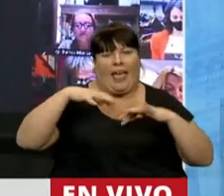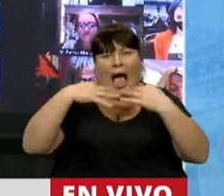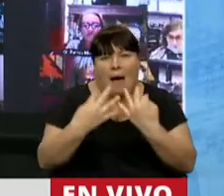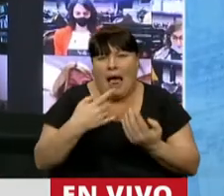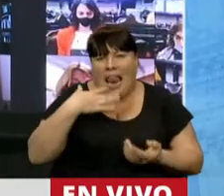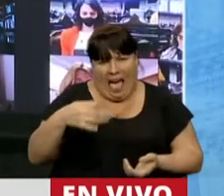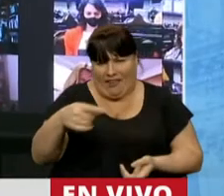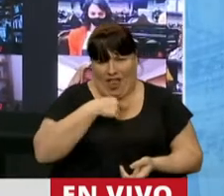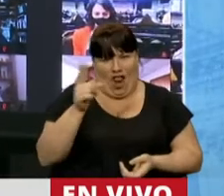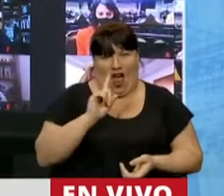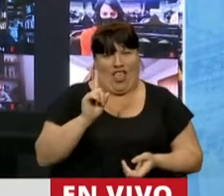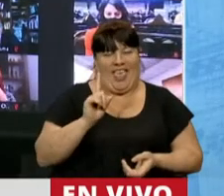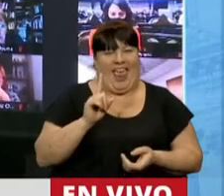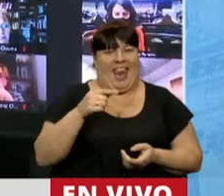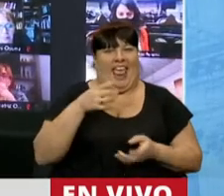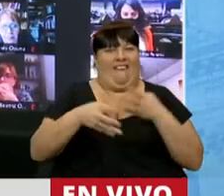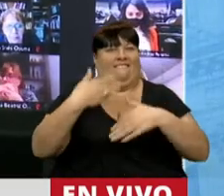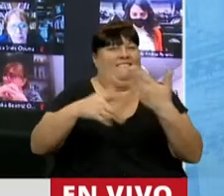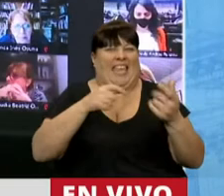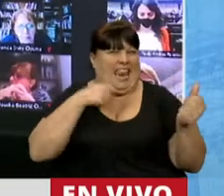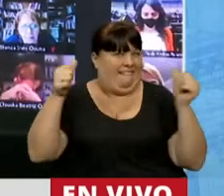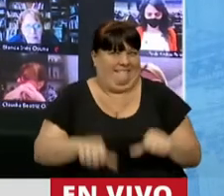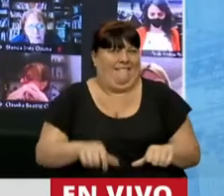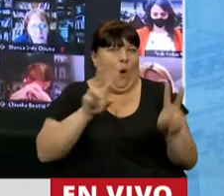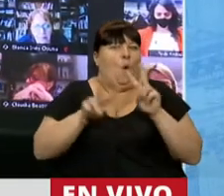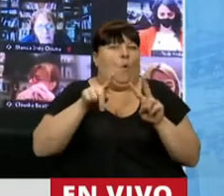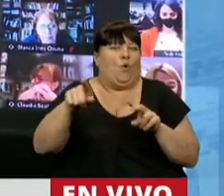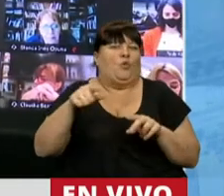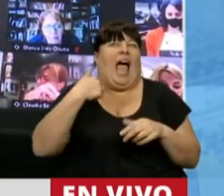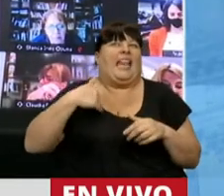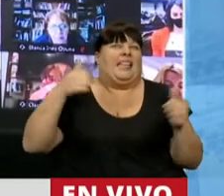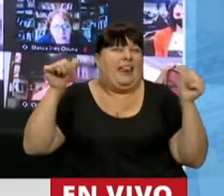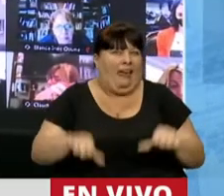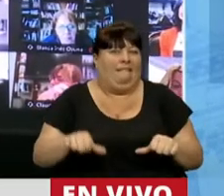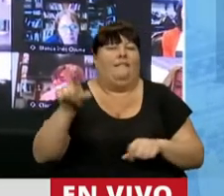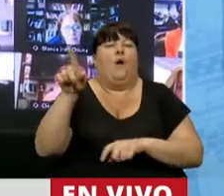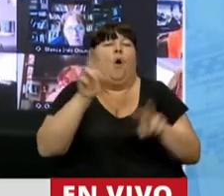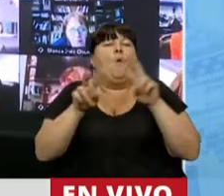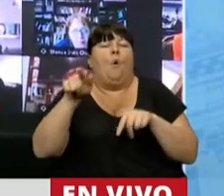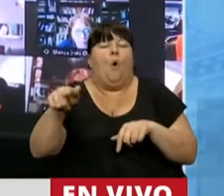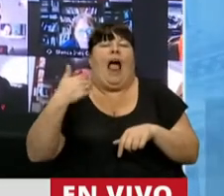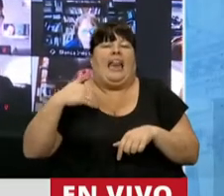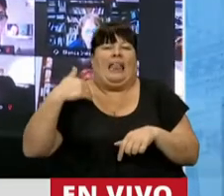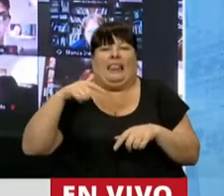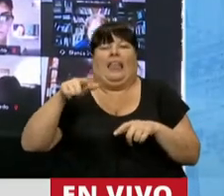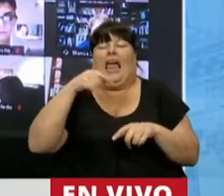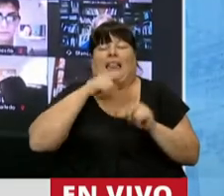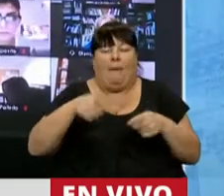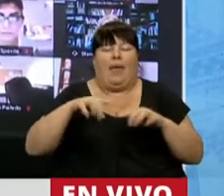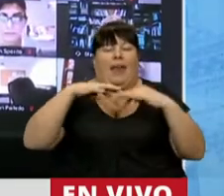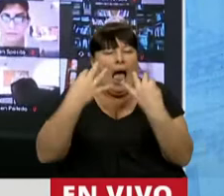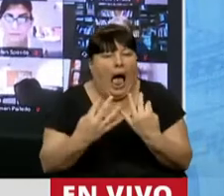realidad no quieren que nada funcione, no quieren que le vaya bien a la Argentina, no quieren que le vaya bien a esta Cámara,